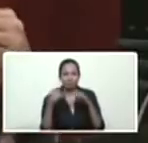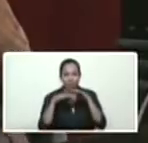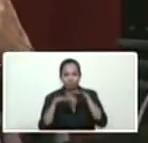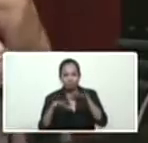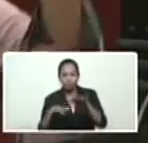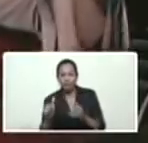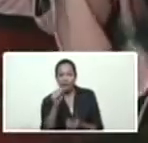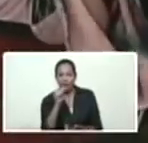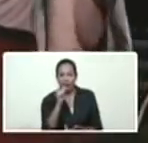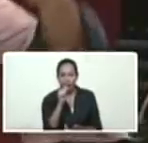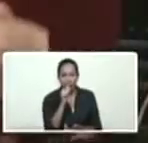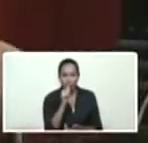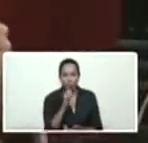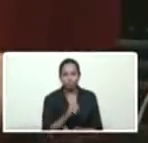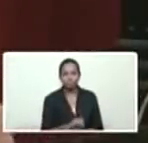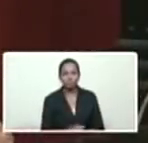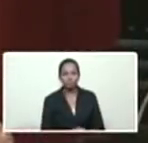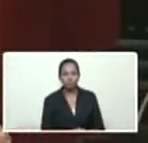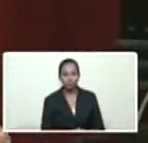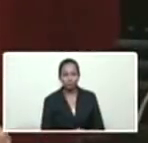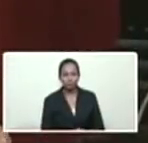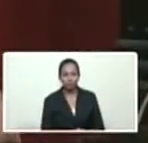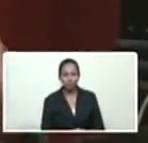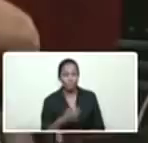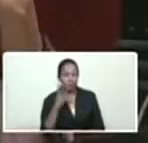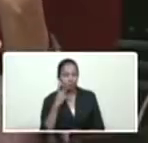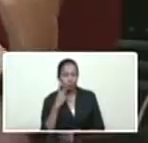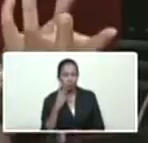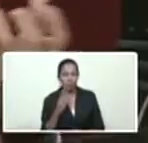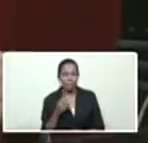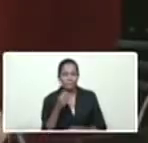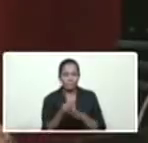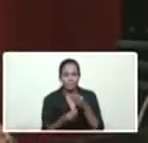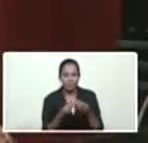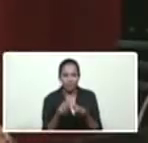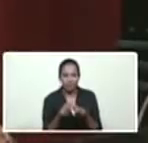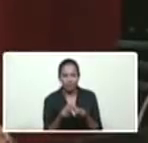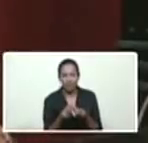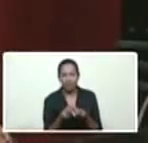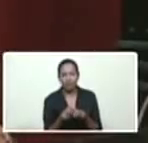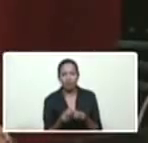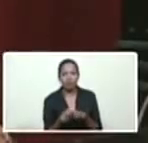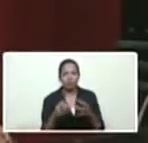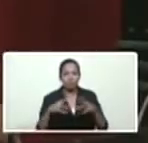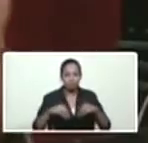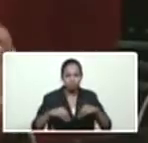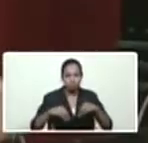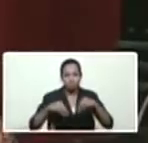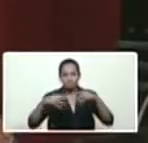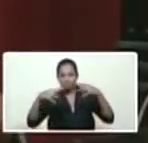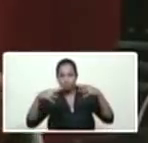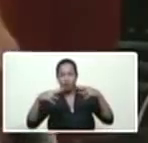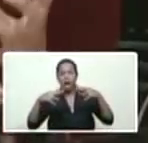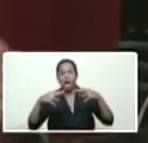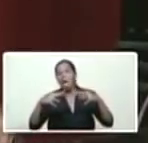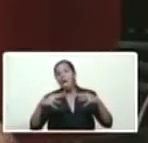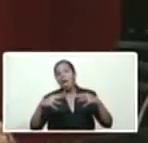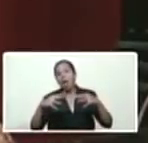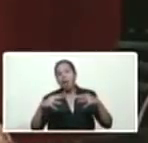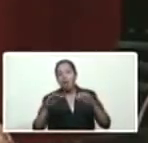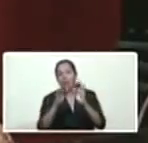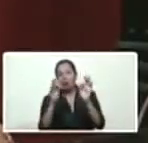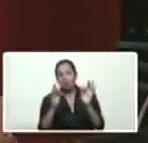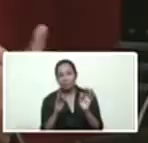de sobretensión al fluctuar y volver de forma tan agresiva allí la energía nos causó daños de